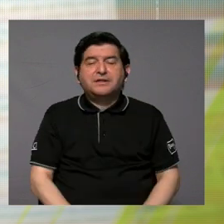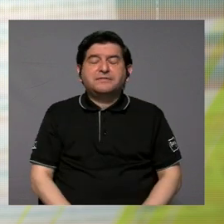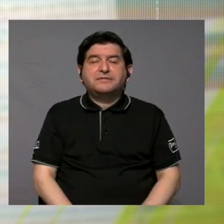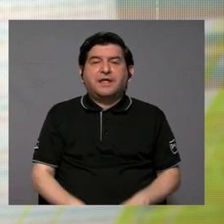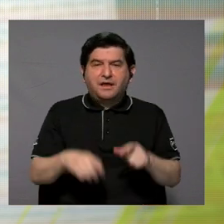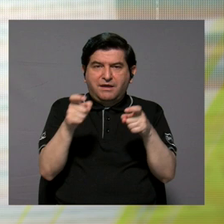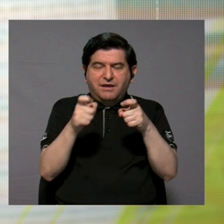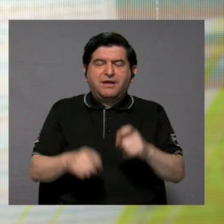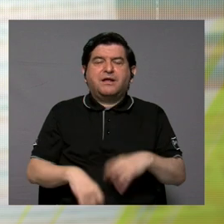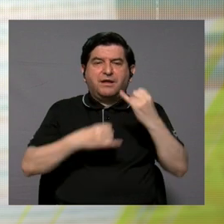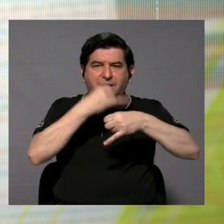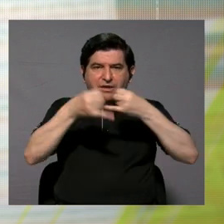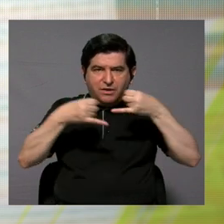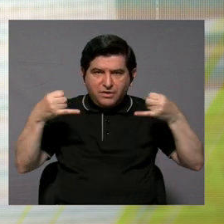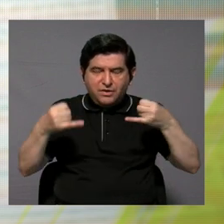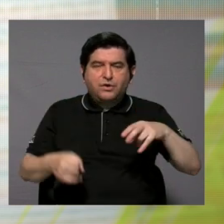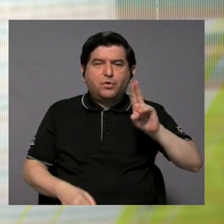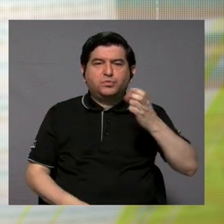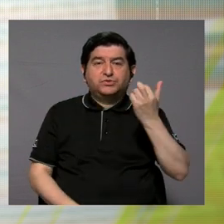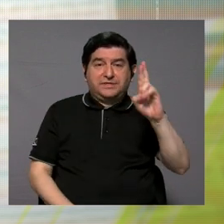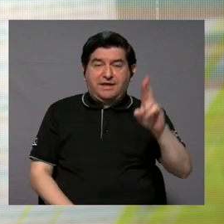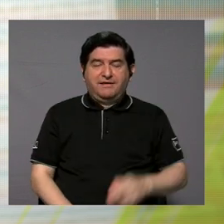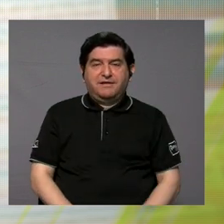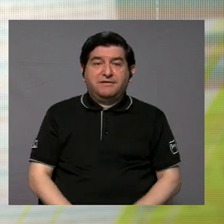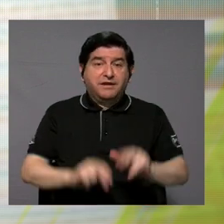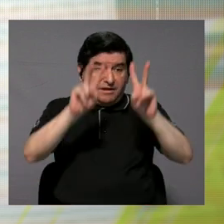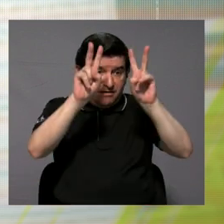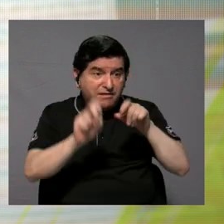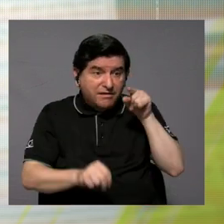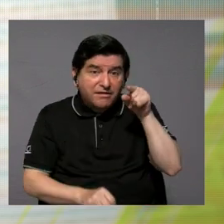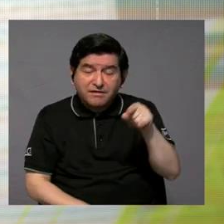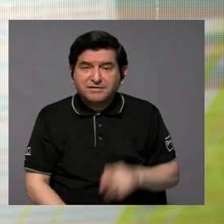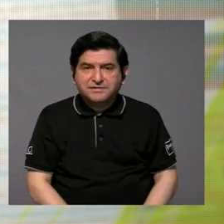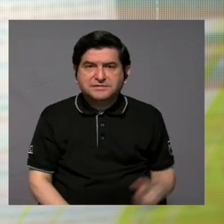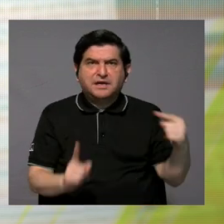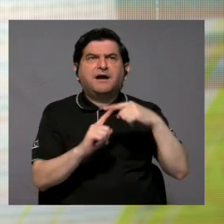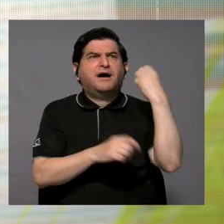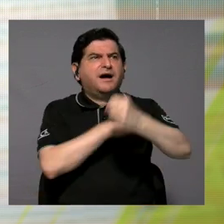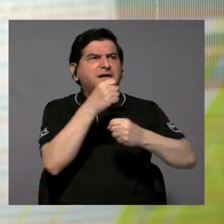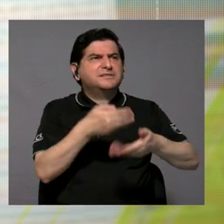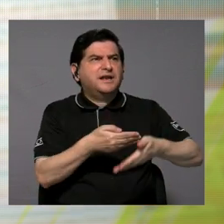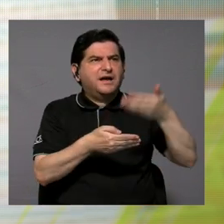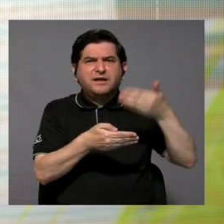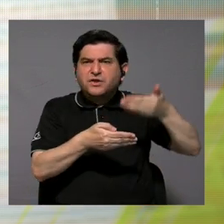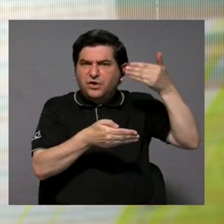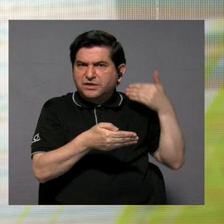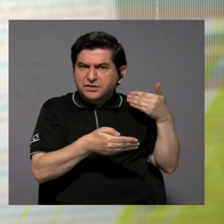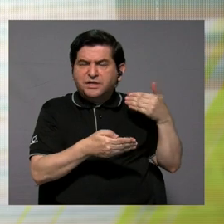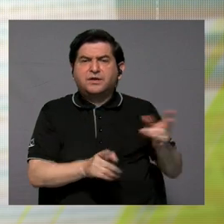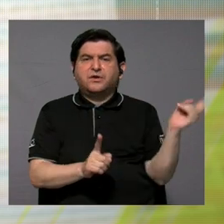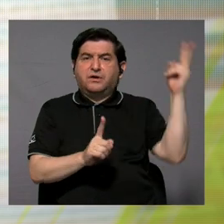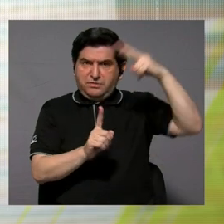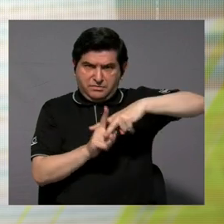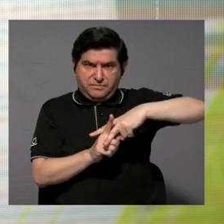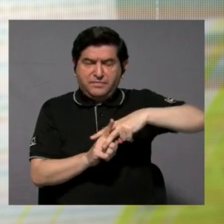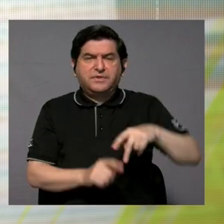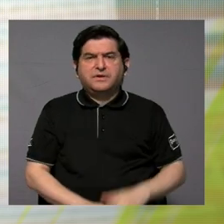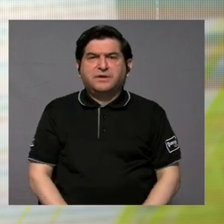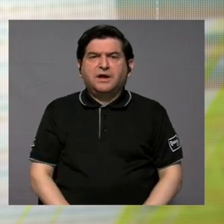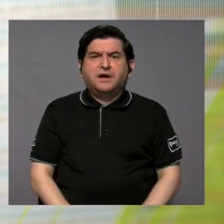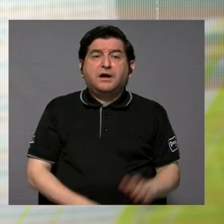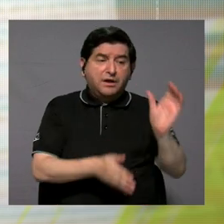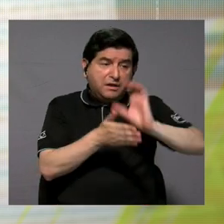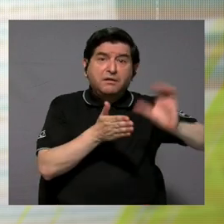dominio lingüístico de la Universidad de Costa Rica, que es una prueba que hasta el año antepasado se aplicaba